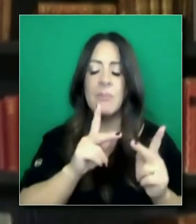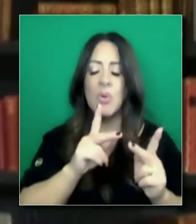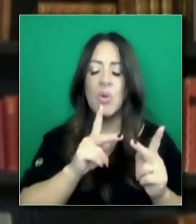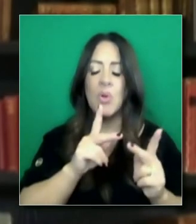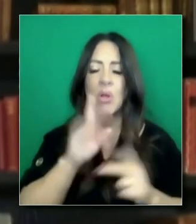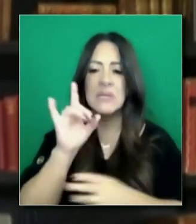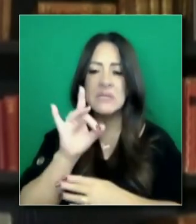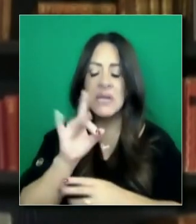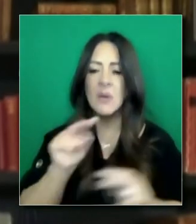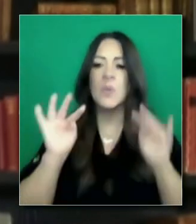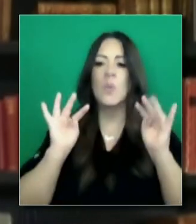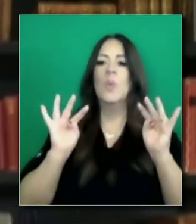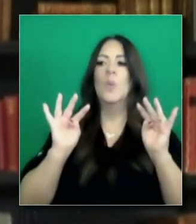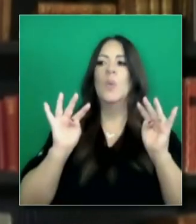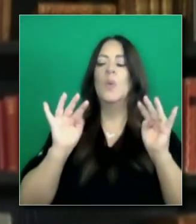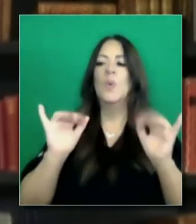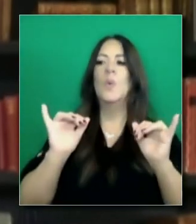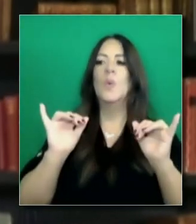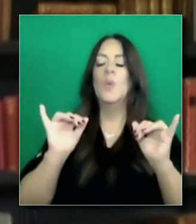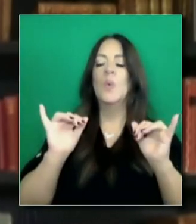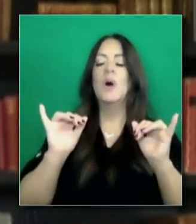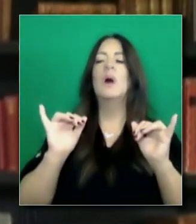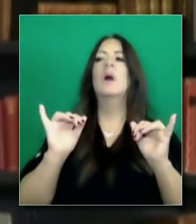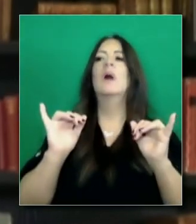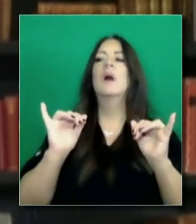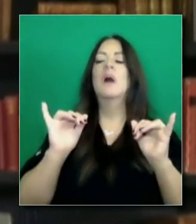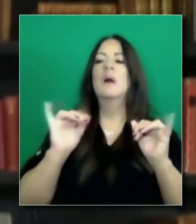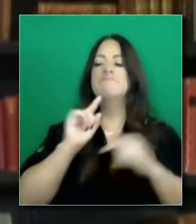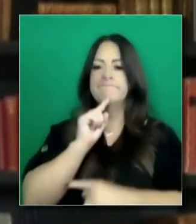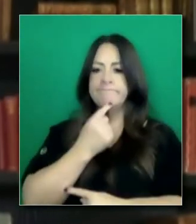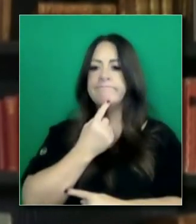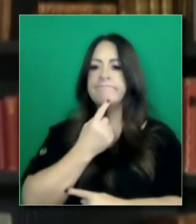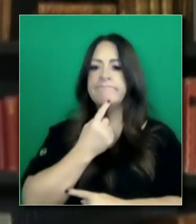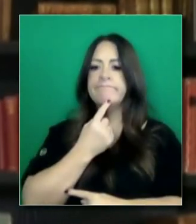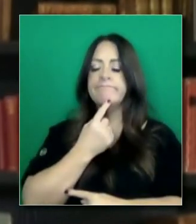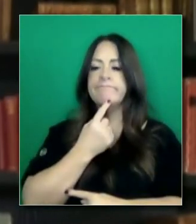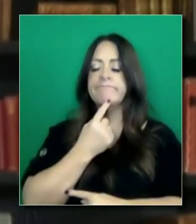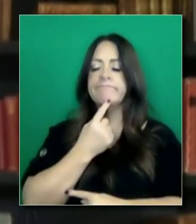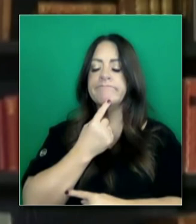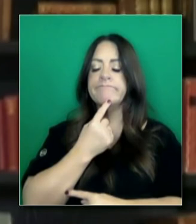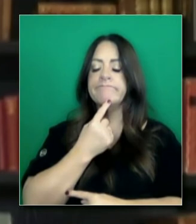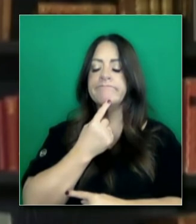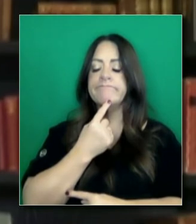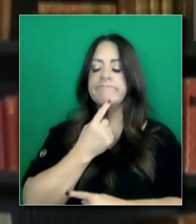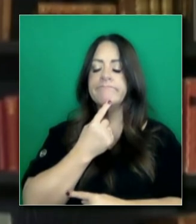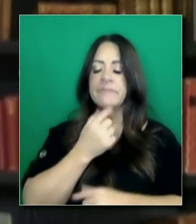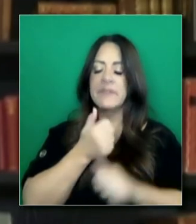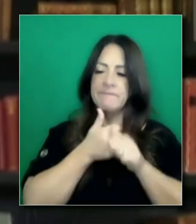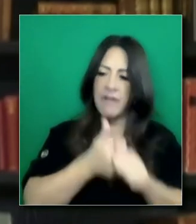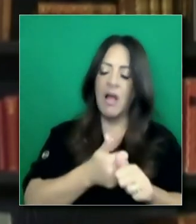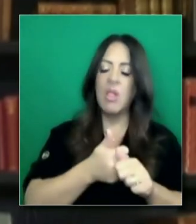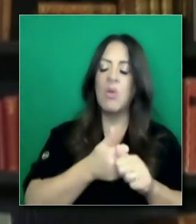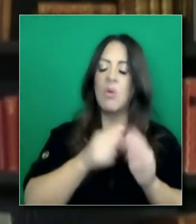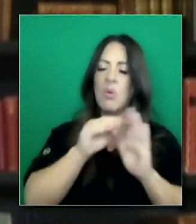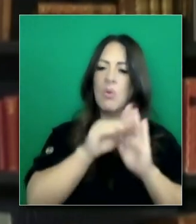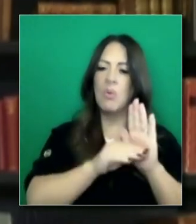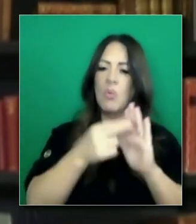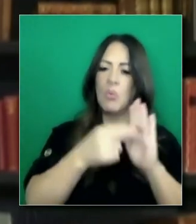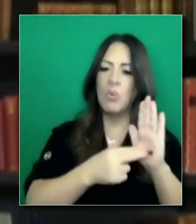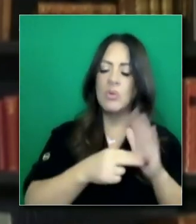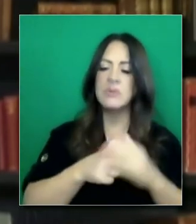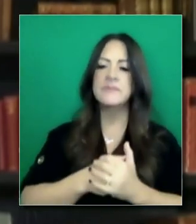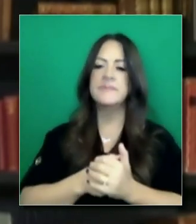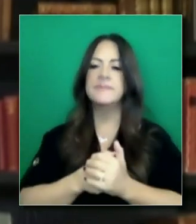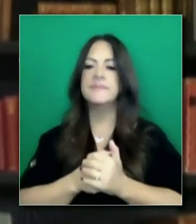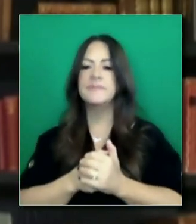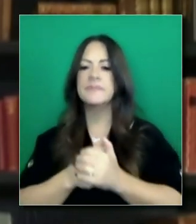seriamente, este llamado, y lo digo todo el tiempo. En nuestro mundo, a